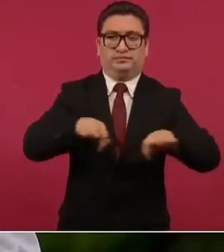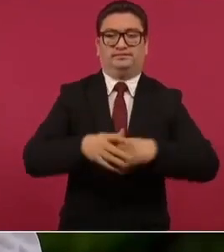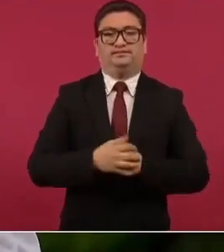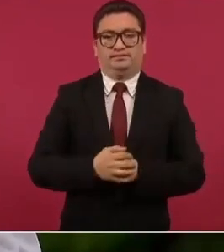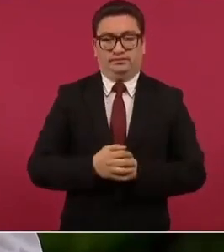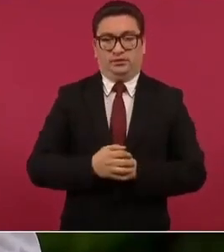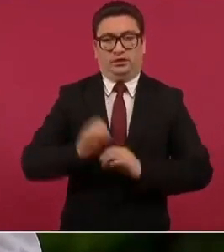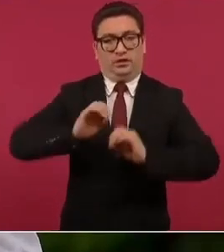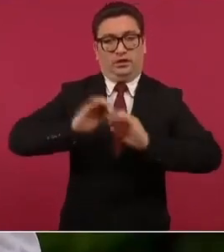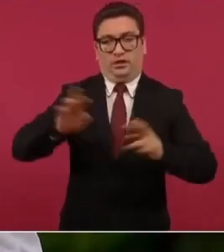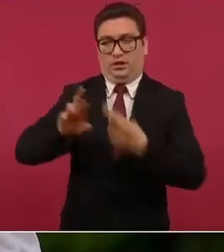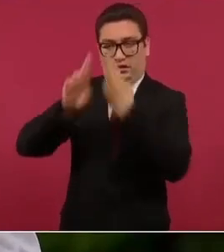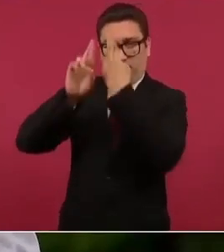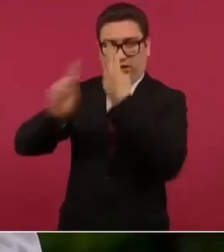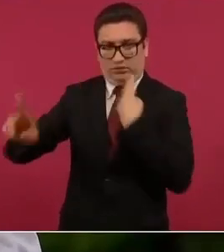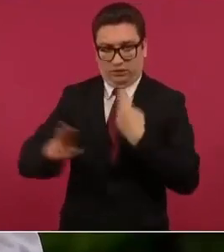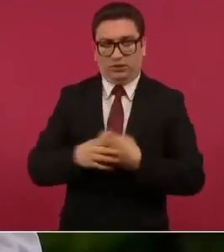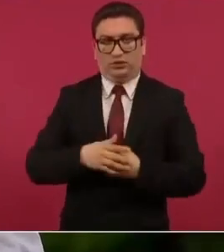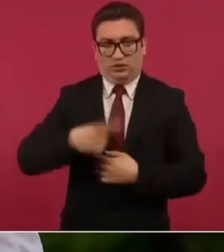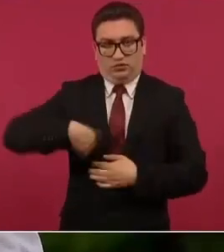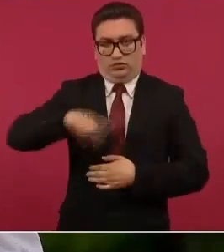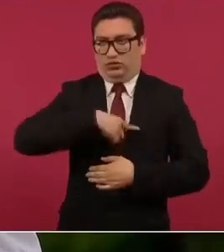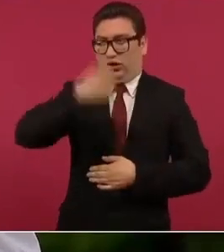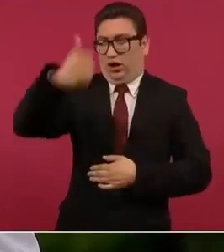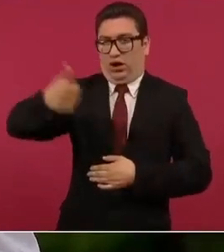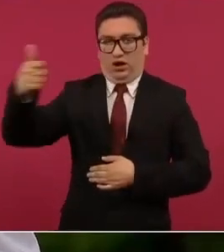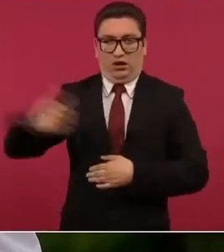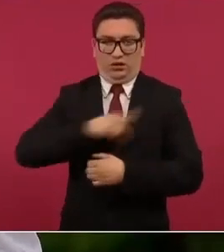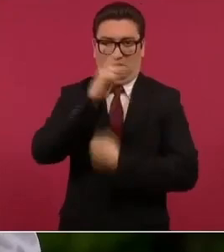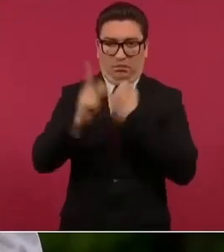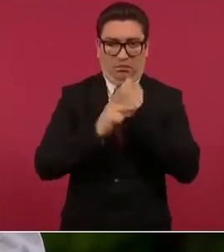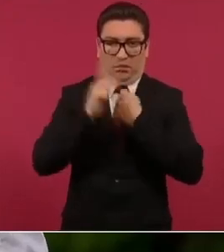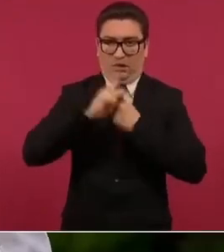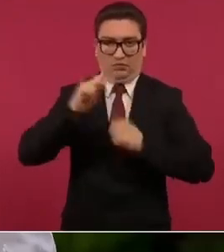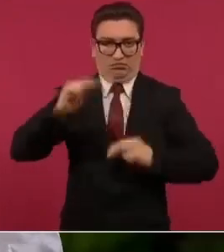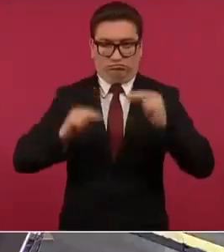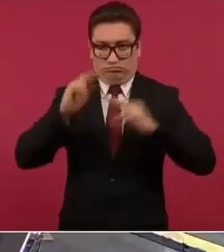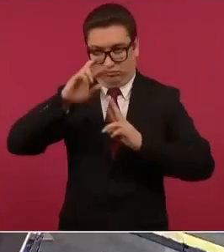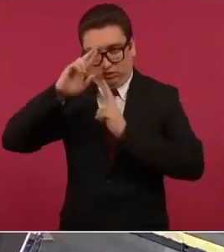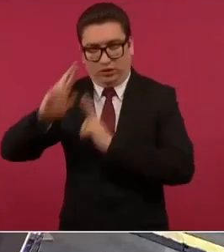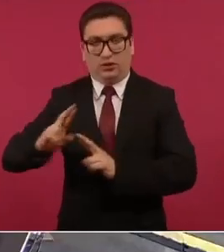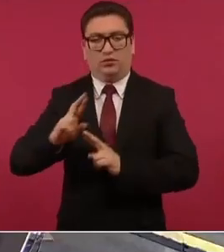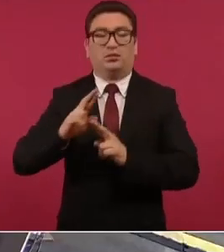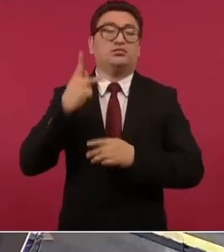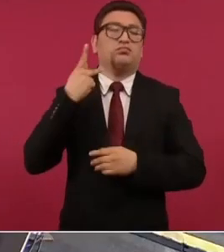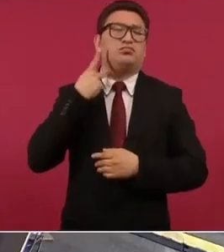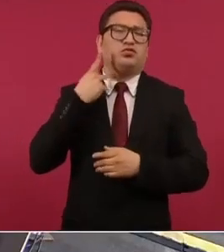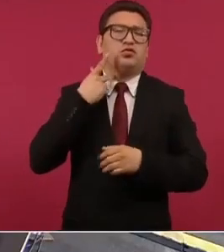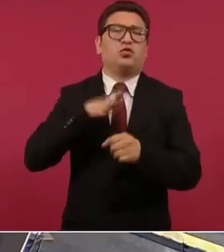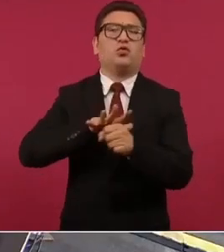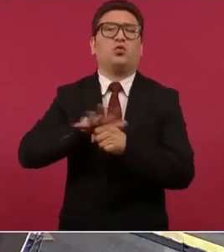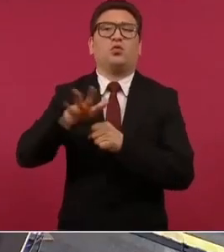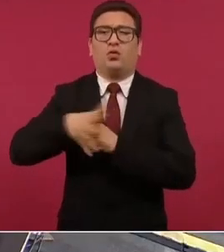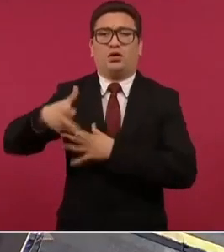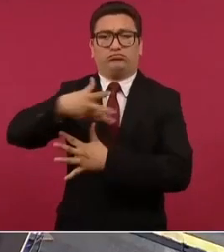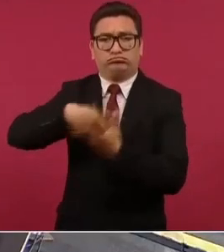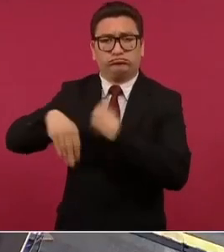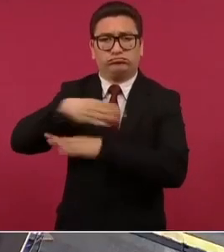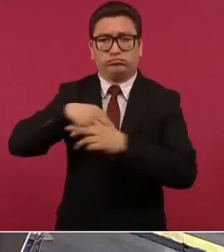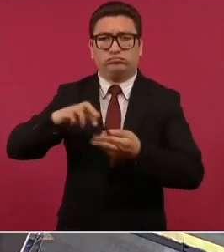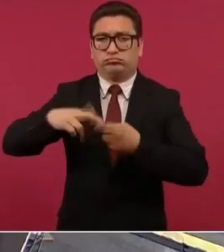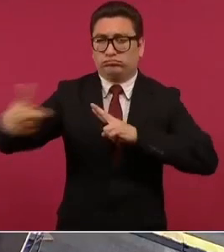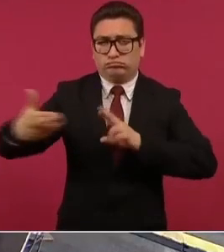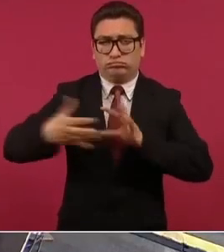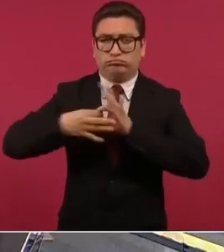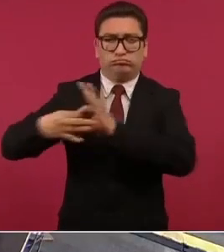respetando nuestras soberanías y manteniendo una política al mismo tiempo de